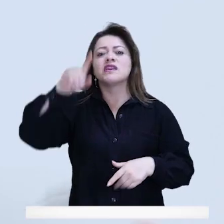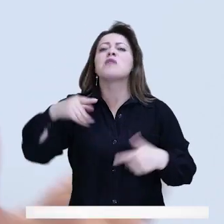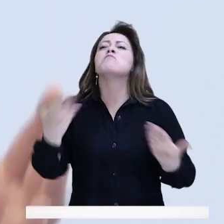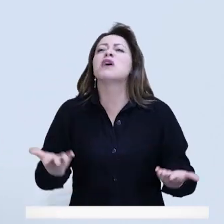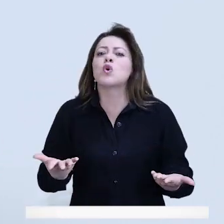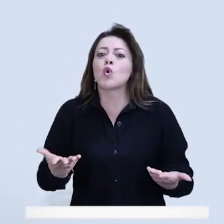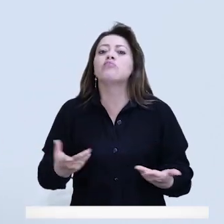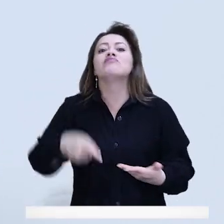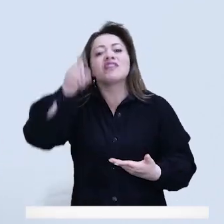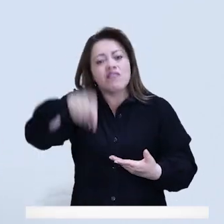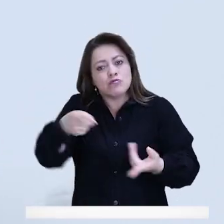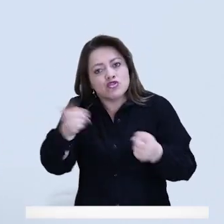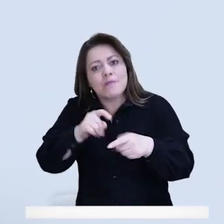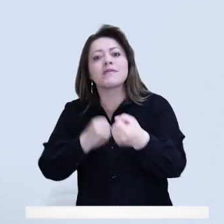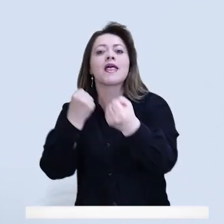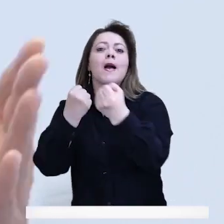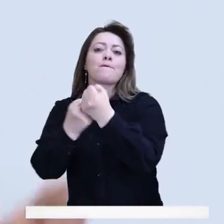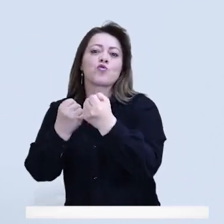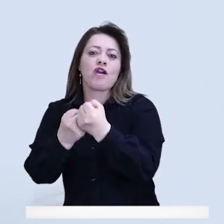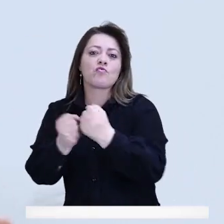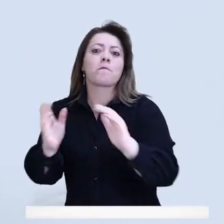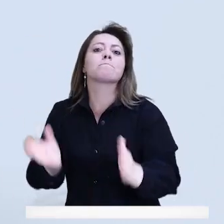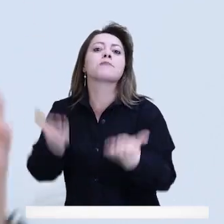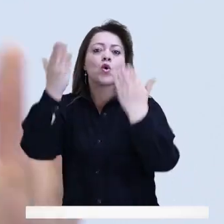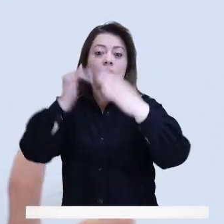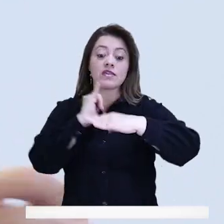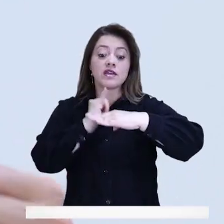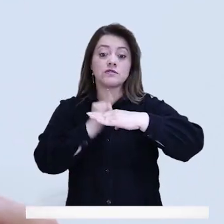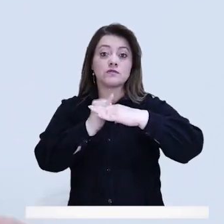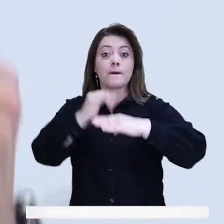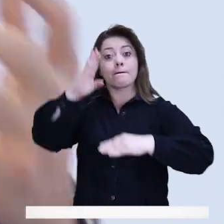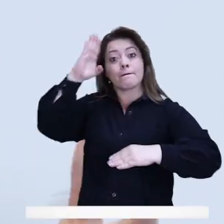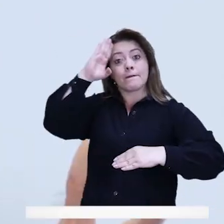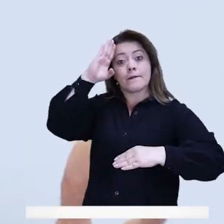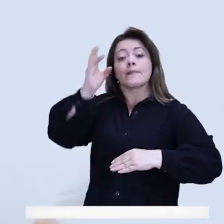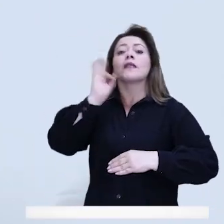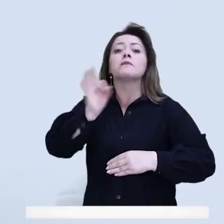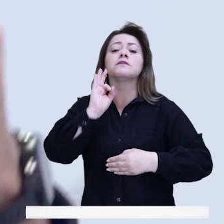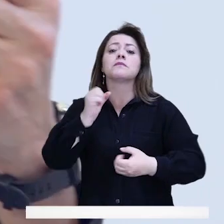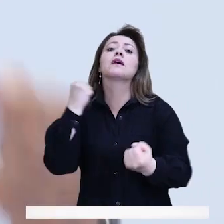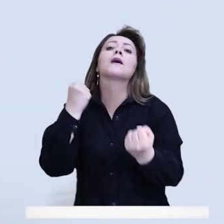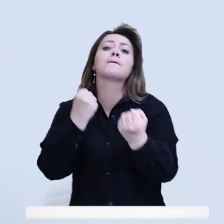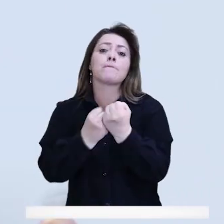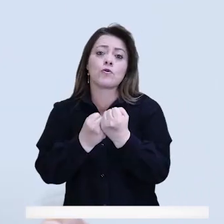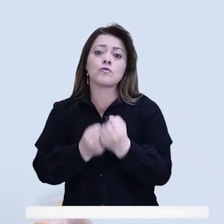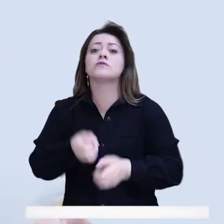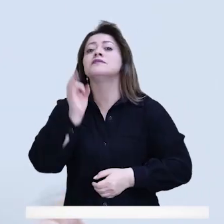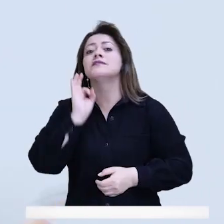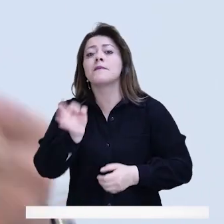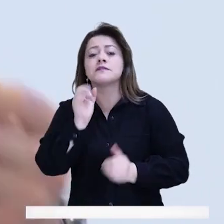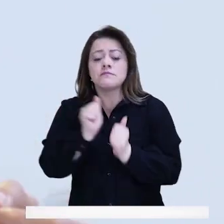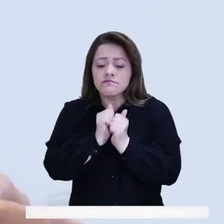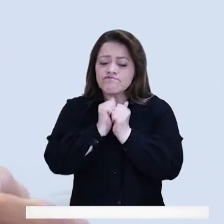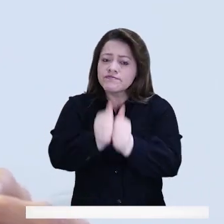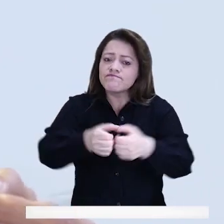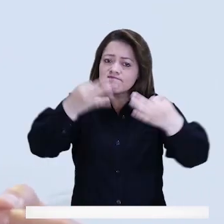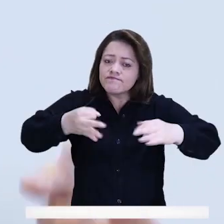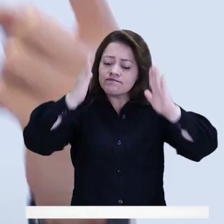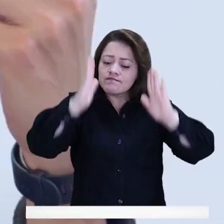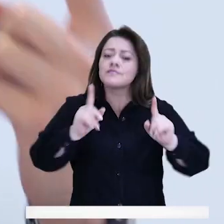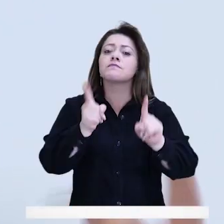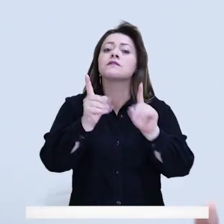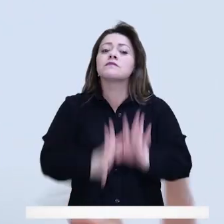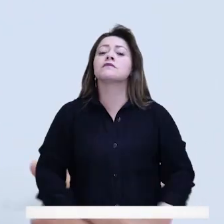policía si realmente no lo estamos ayudando, mejorando. Es una institución que nosotros siempre la hemos apoyado, siempre la hemos